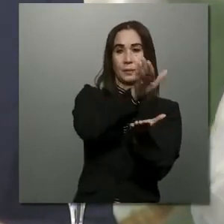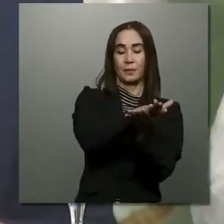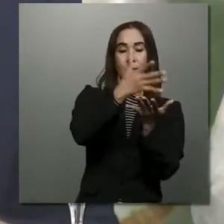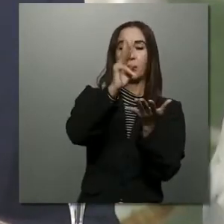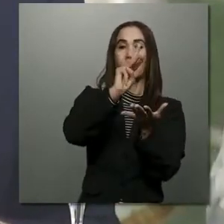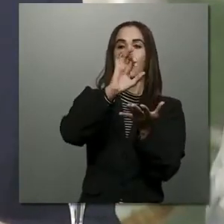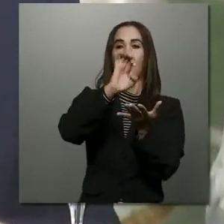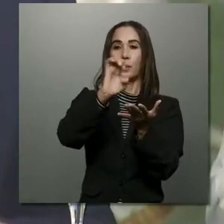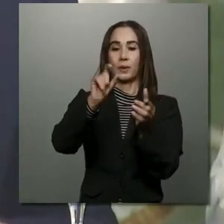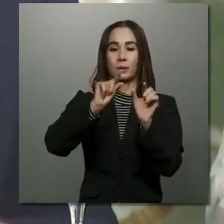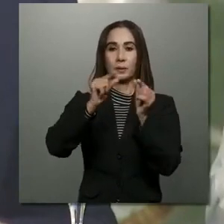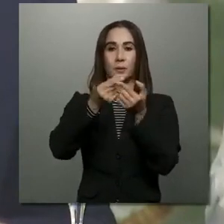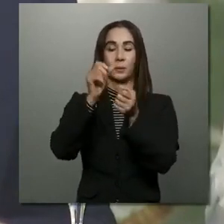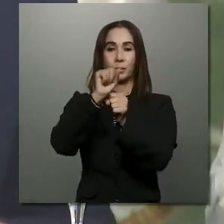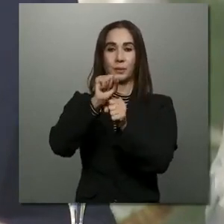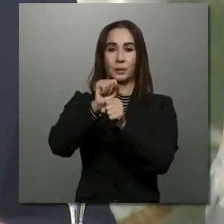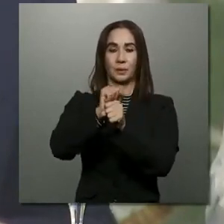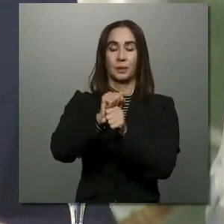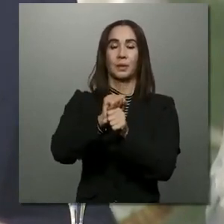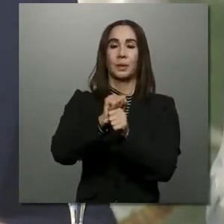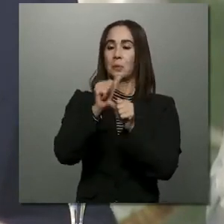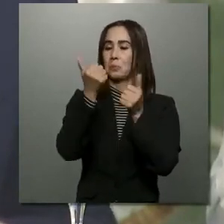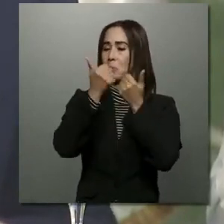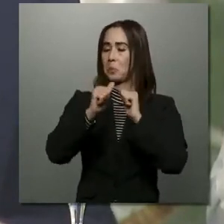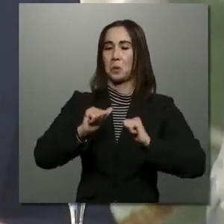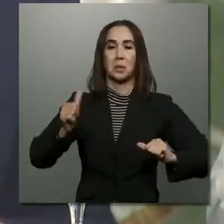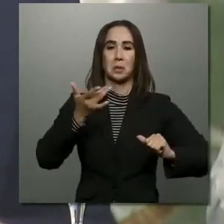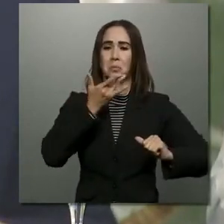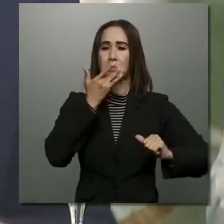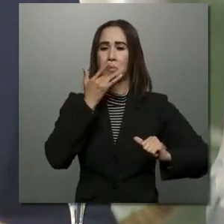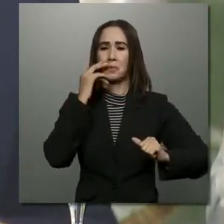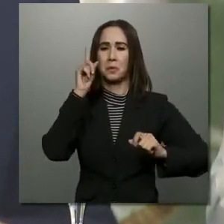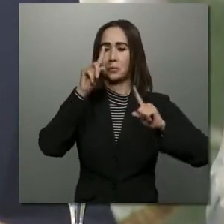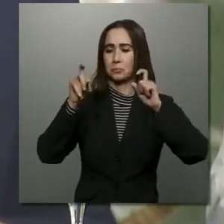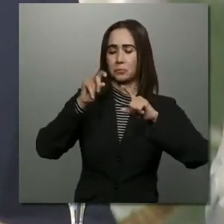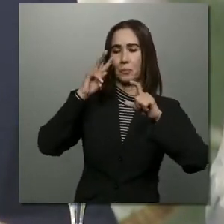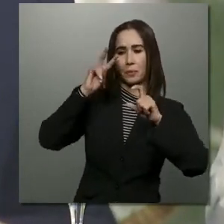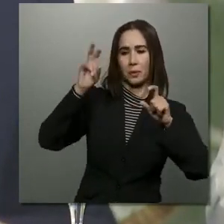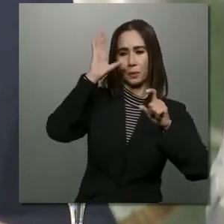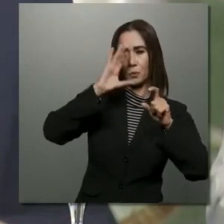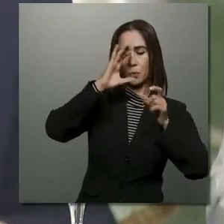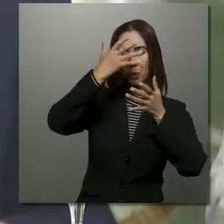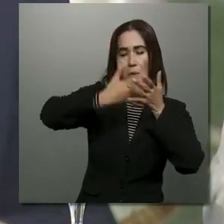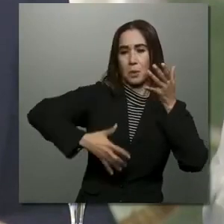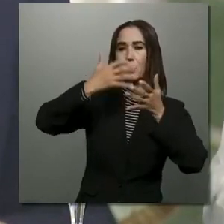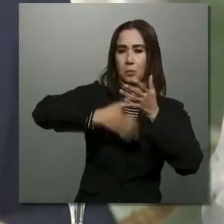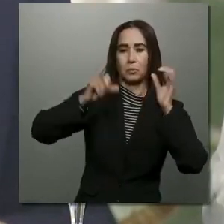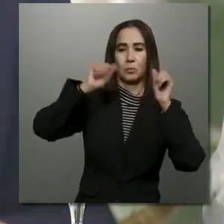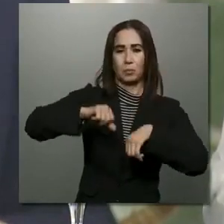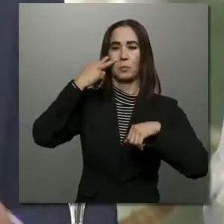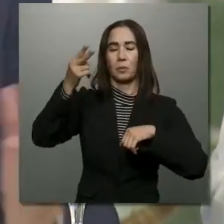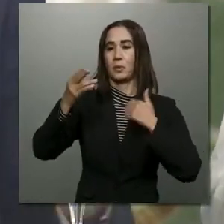del grupo de trabajo, por lo cualquiera que quiera analizar todo lo que fue este proceso,